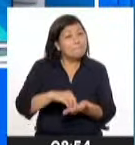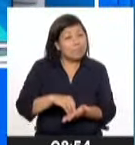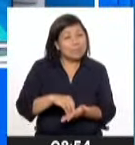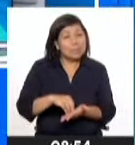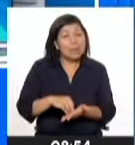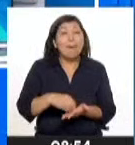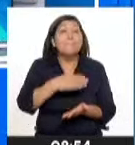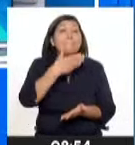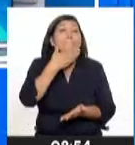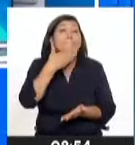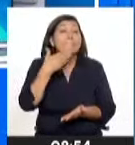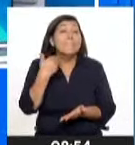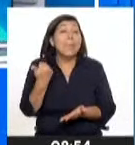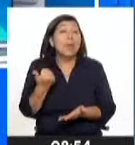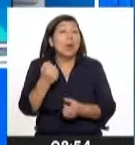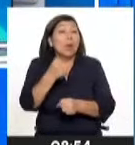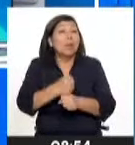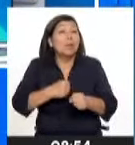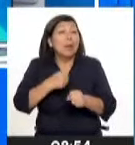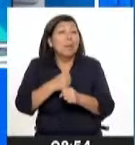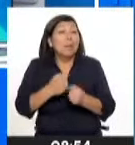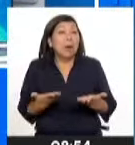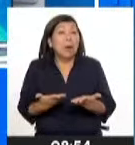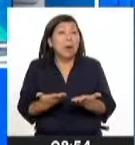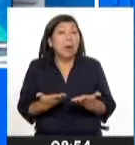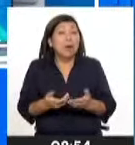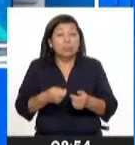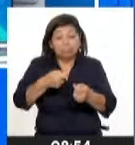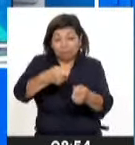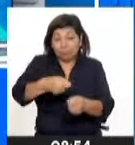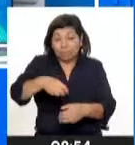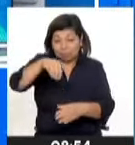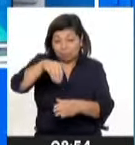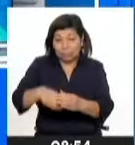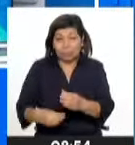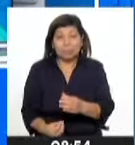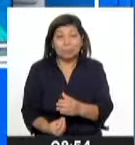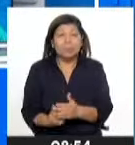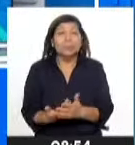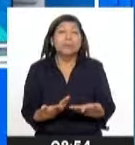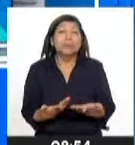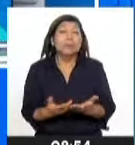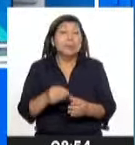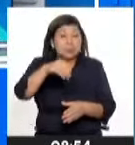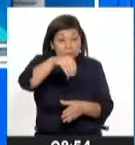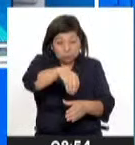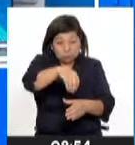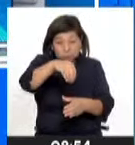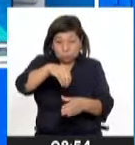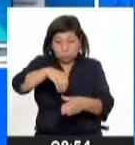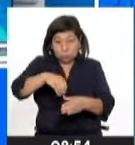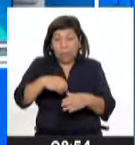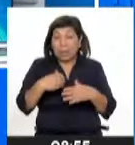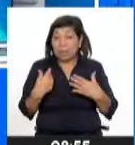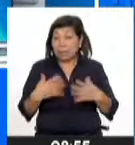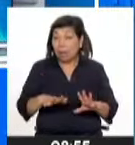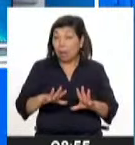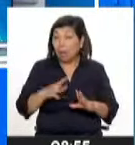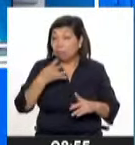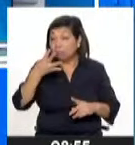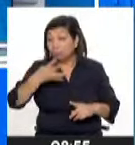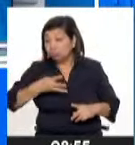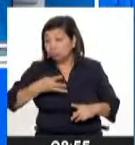la mejora del trabajo de siembra en nuestro país, los agricultores, ¿se ha evaluado